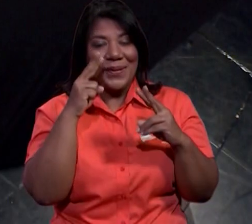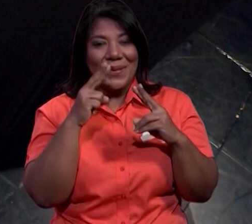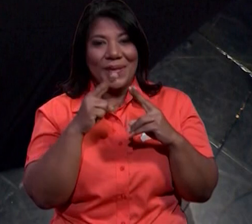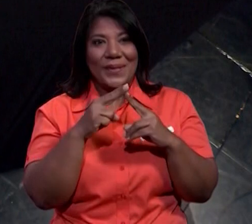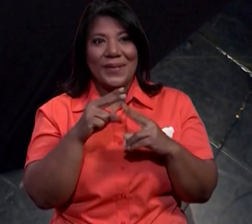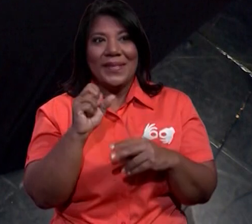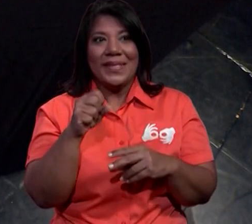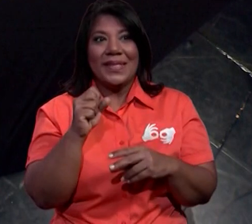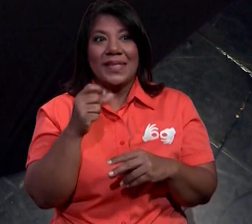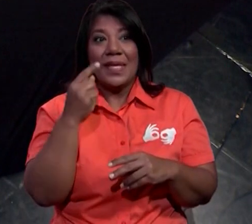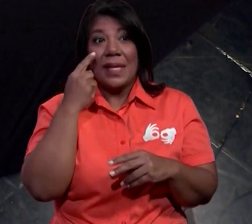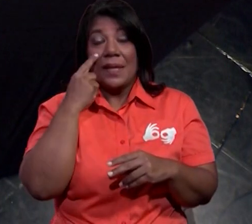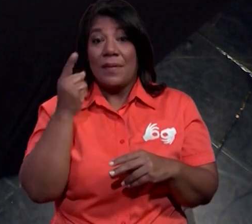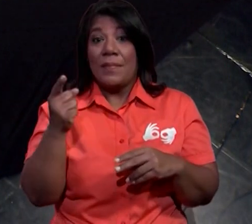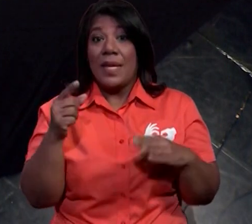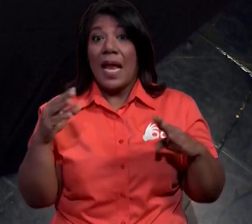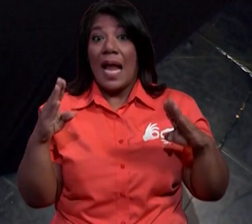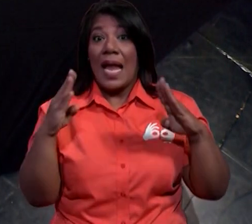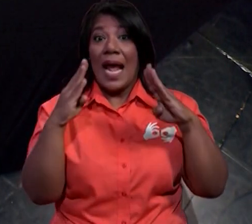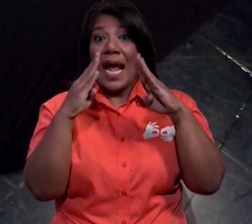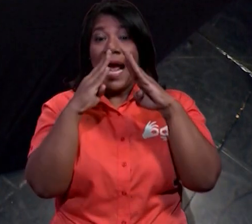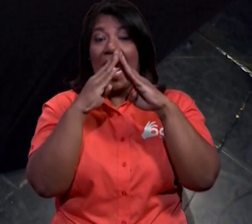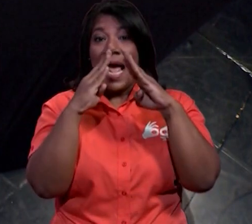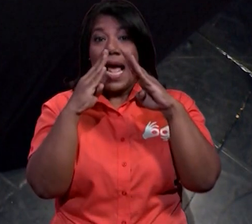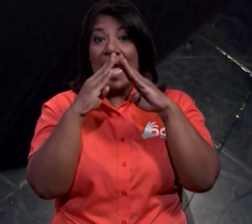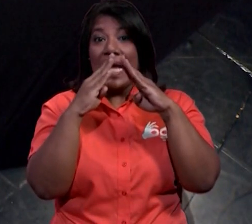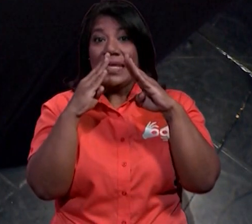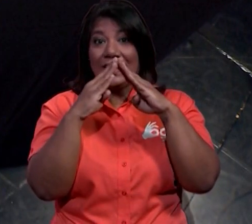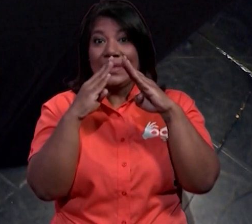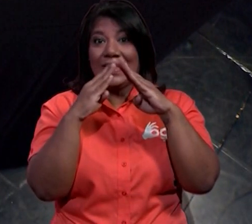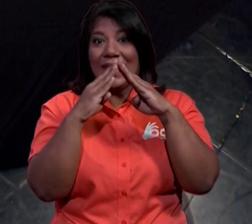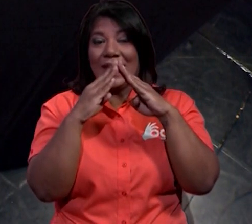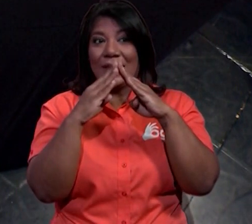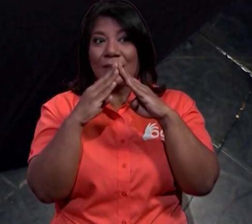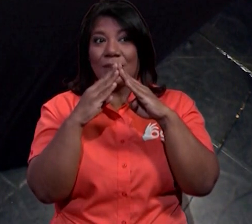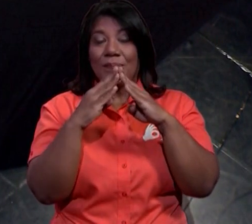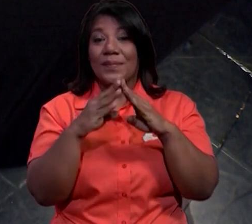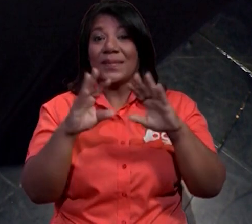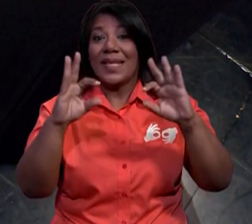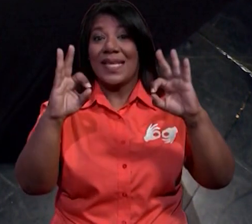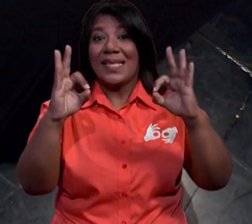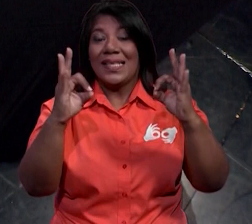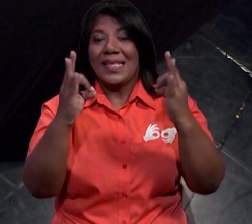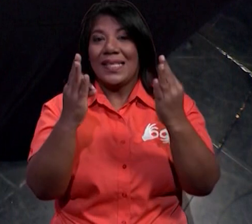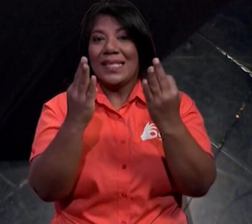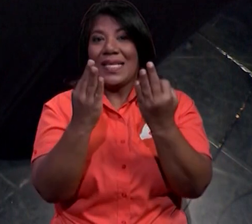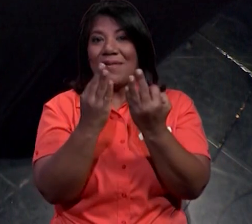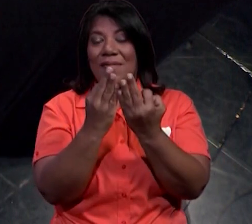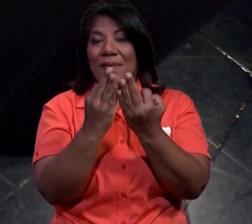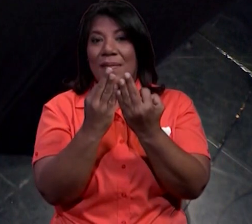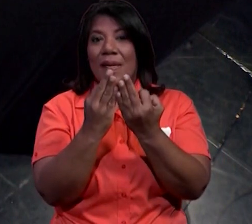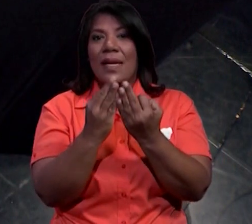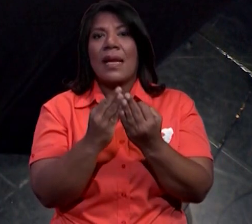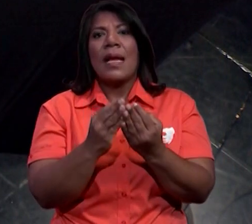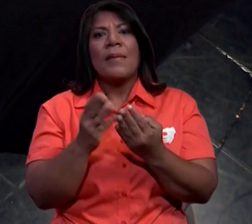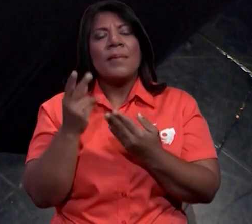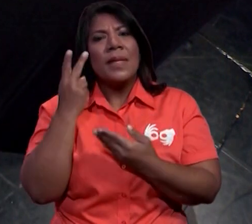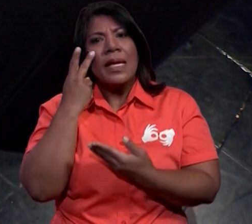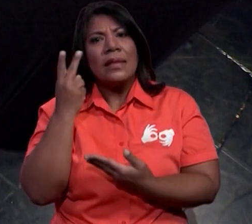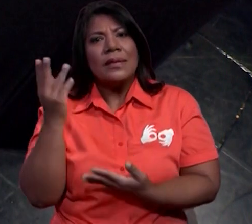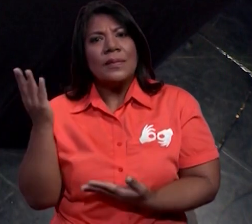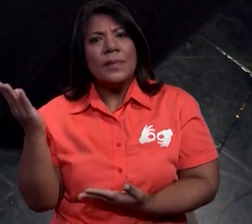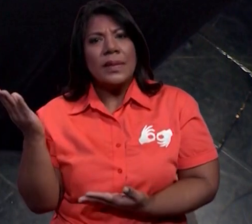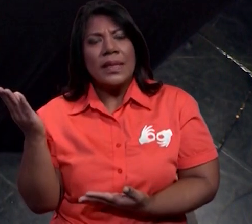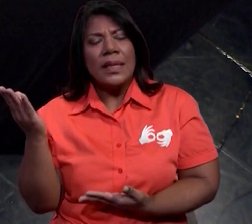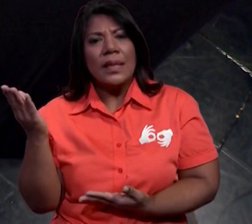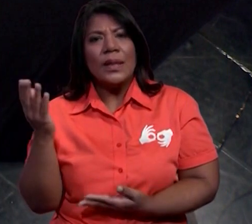que observas estas familias. ¿Qué familia estamos hablando aquí? ¿De qué